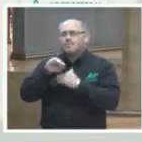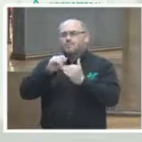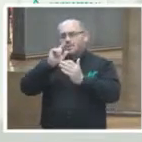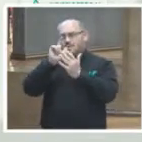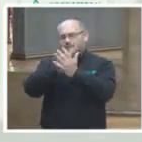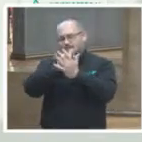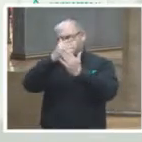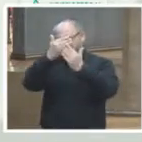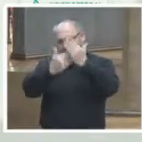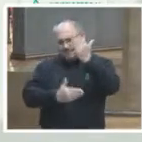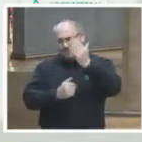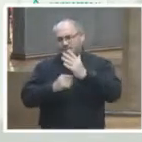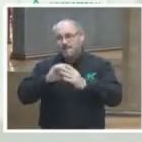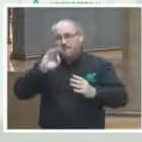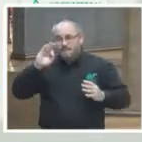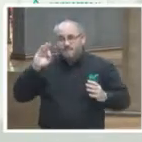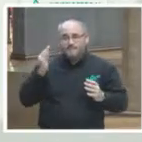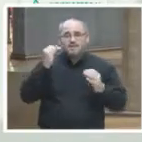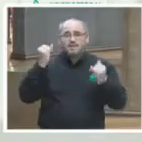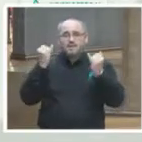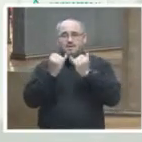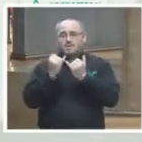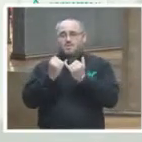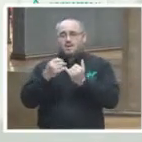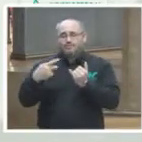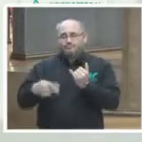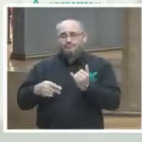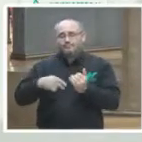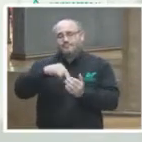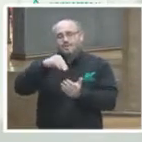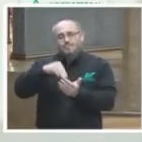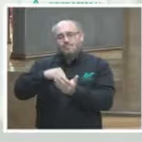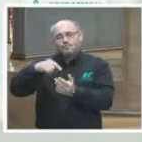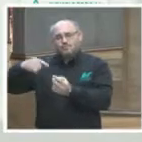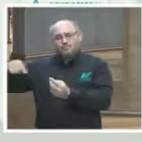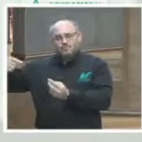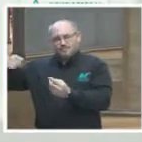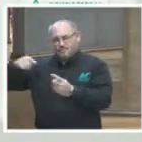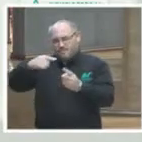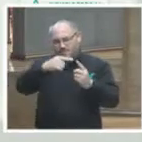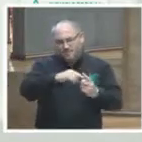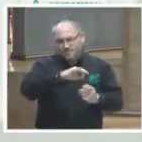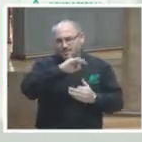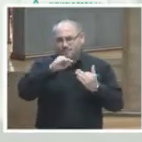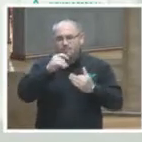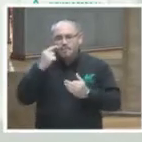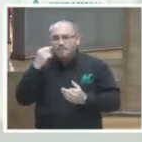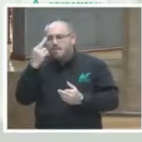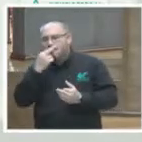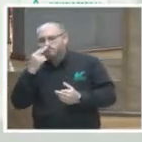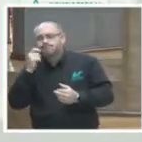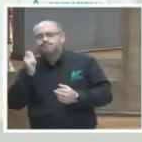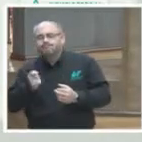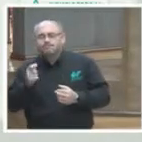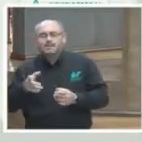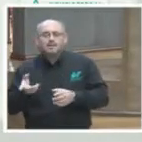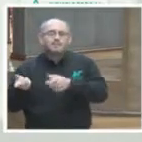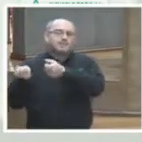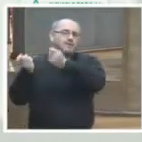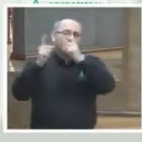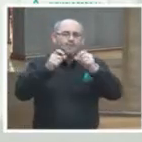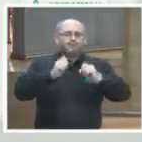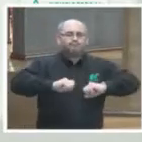tanto federal como local en materia todo en materia de fiscalización tenemos otro portal